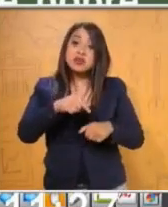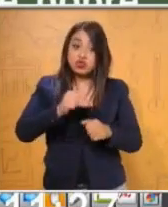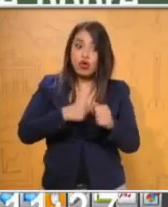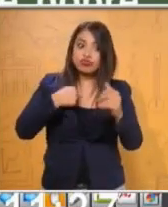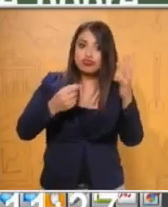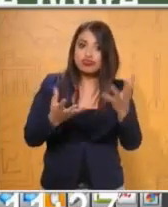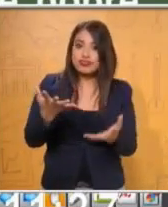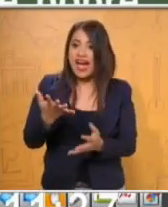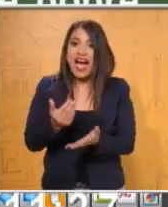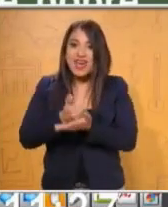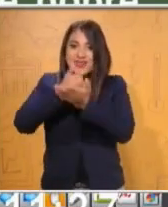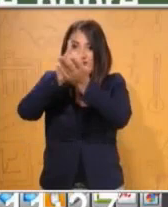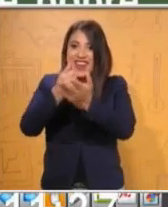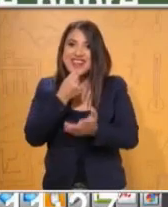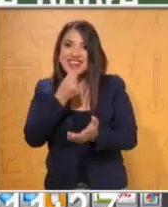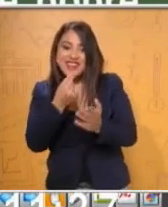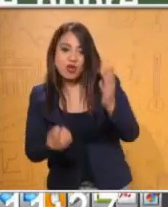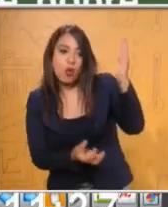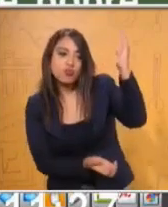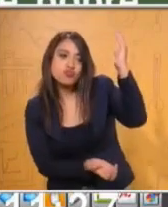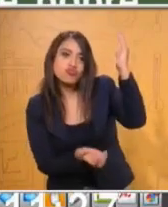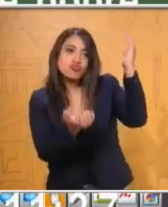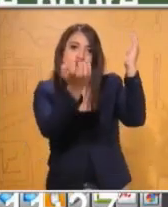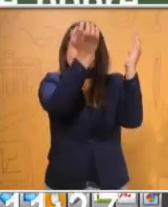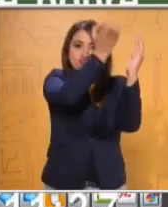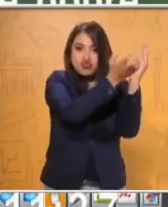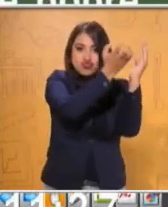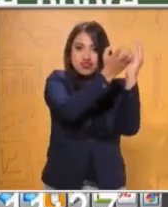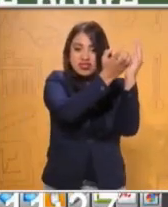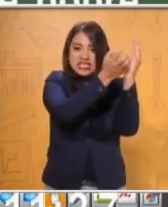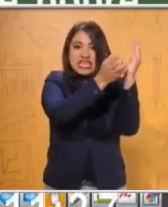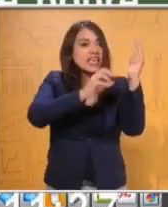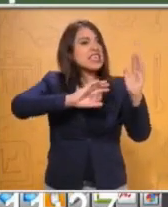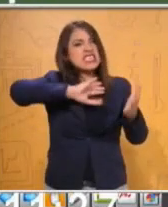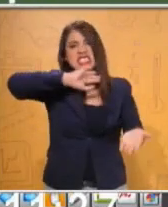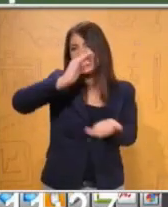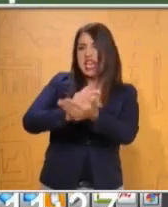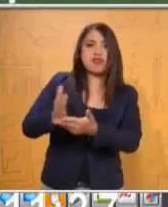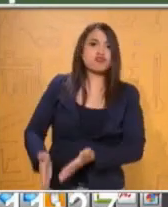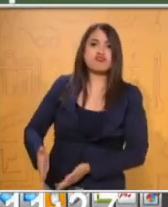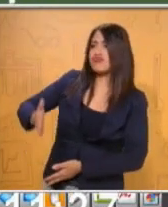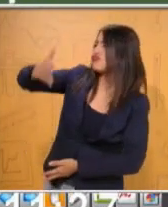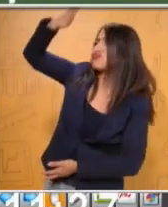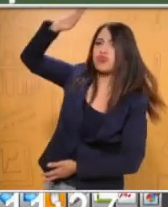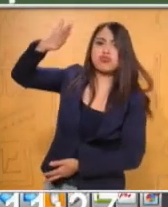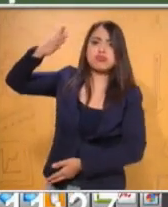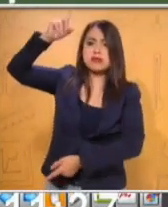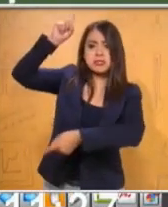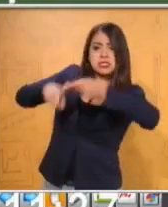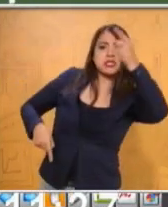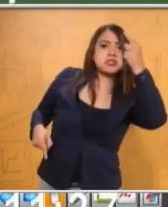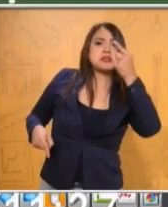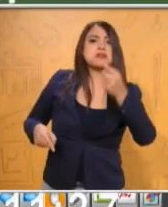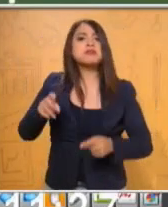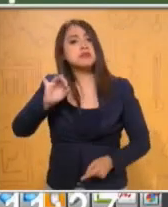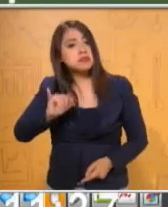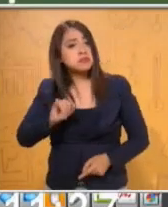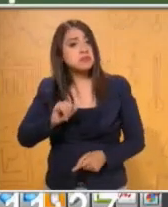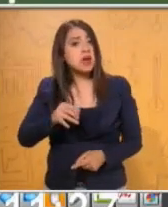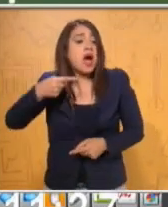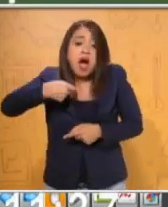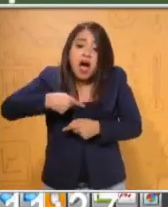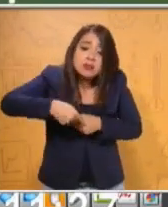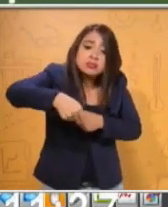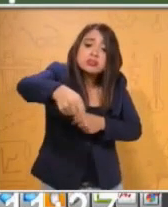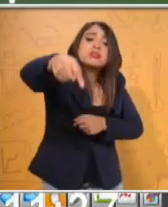hoy, mi jardín será para siempre un lugar de juegos para los niños. Fueron pasando los años y el